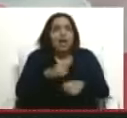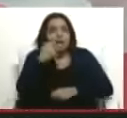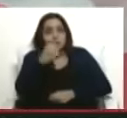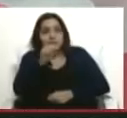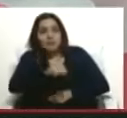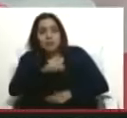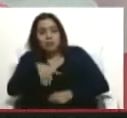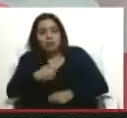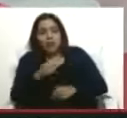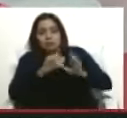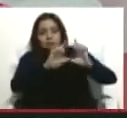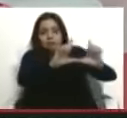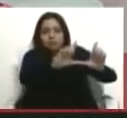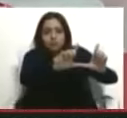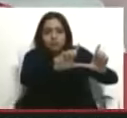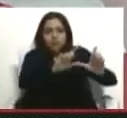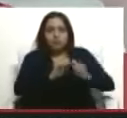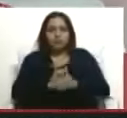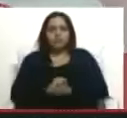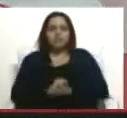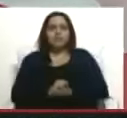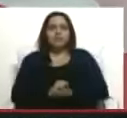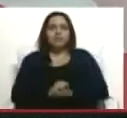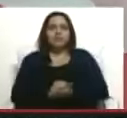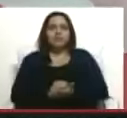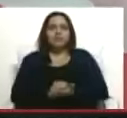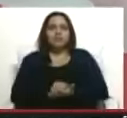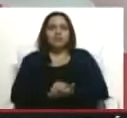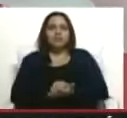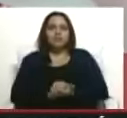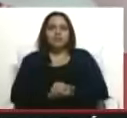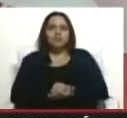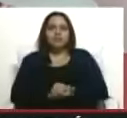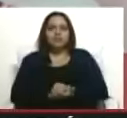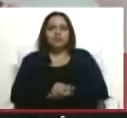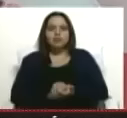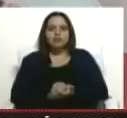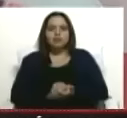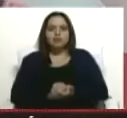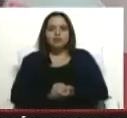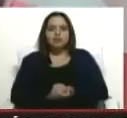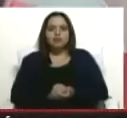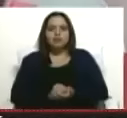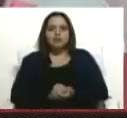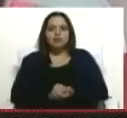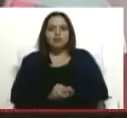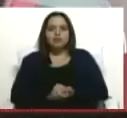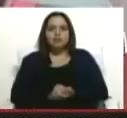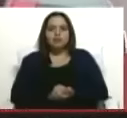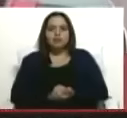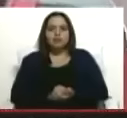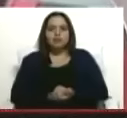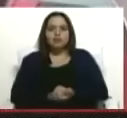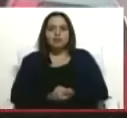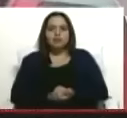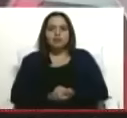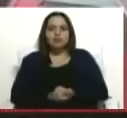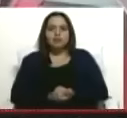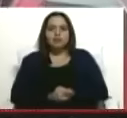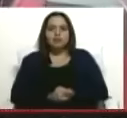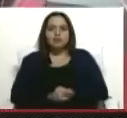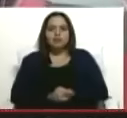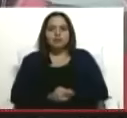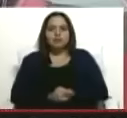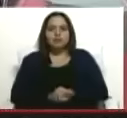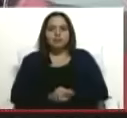me están diciendo que lo pueden colocar en esta cámara, frente a esta cámara que tenemos aquí, la jirafa, coloque el teléfono ahí. ¿La 1? Ah, la 1 es